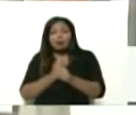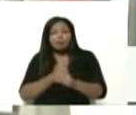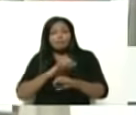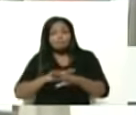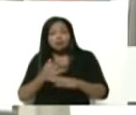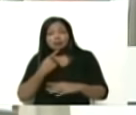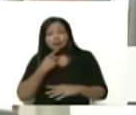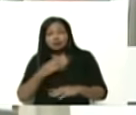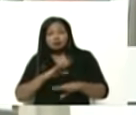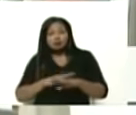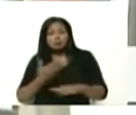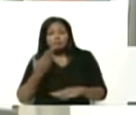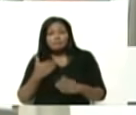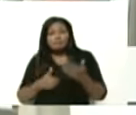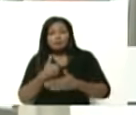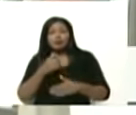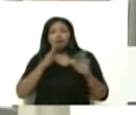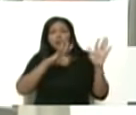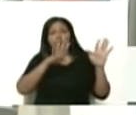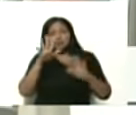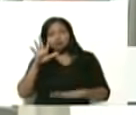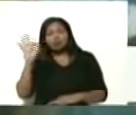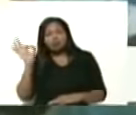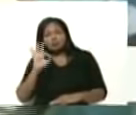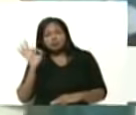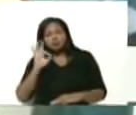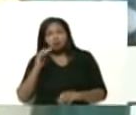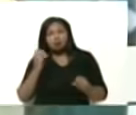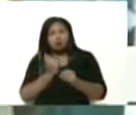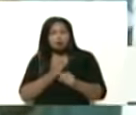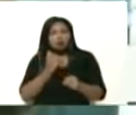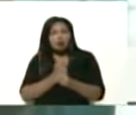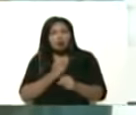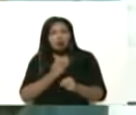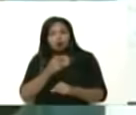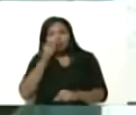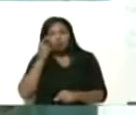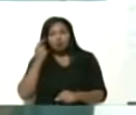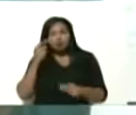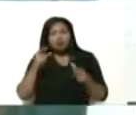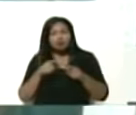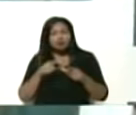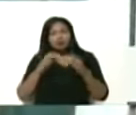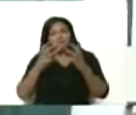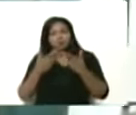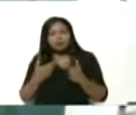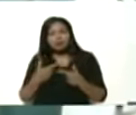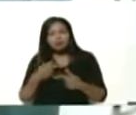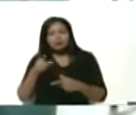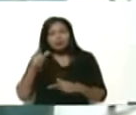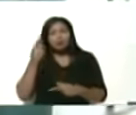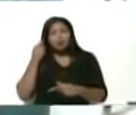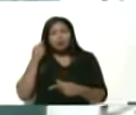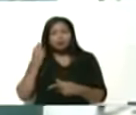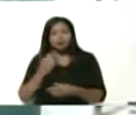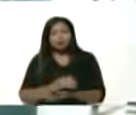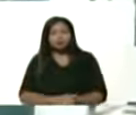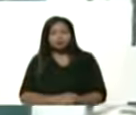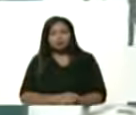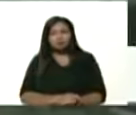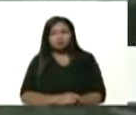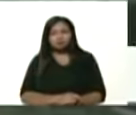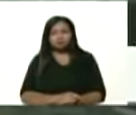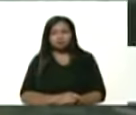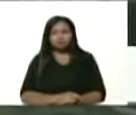presidente. Más del 95% de los trabajadores y trabajadoras de esta empresa son mujeres. Nos restiamos